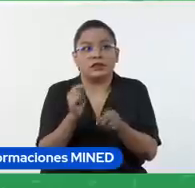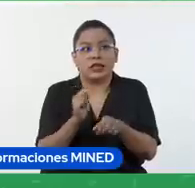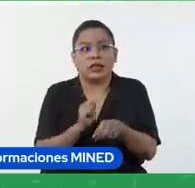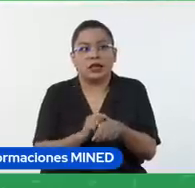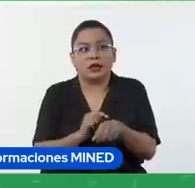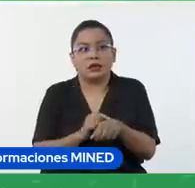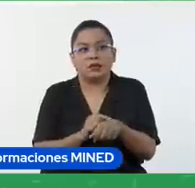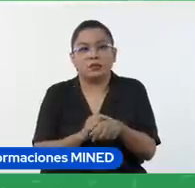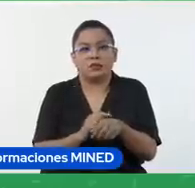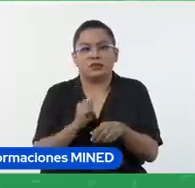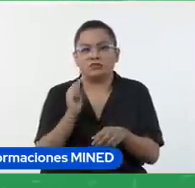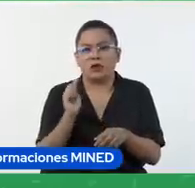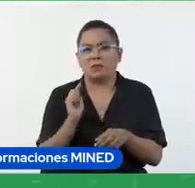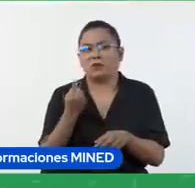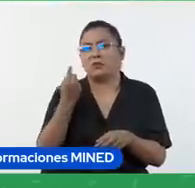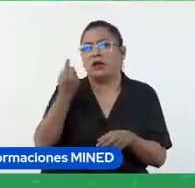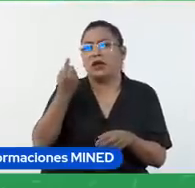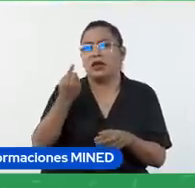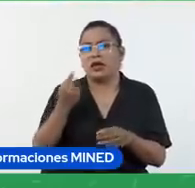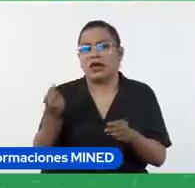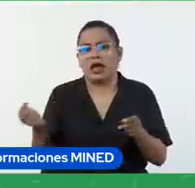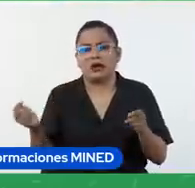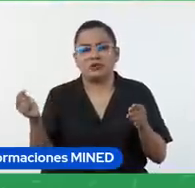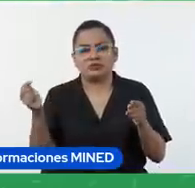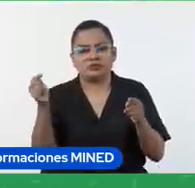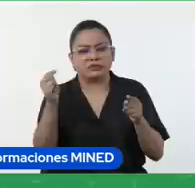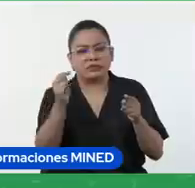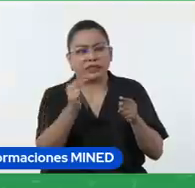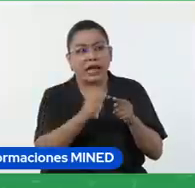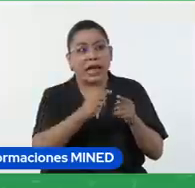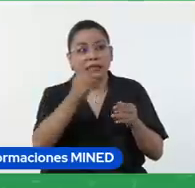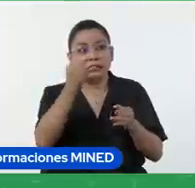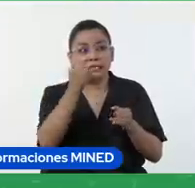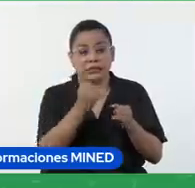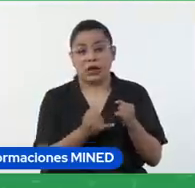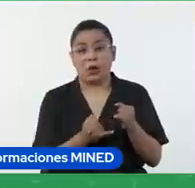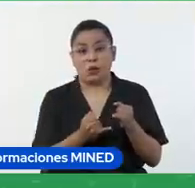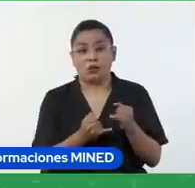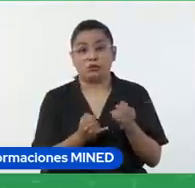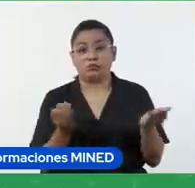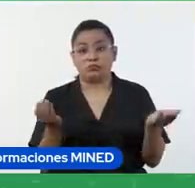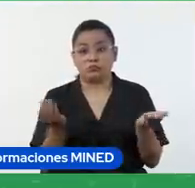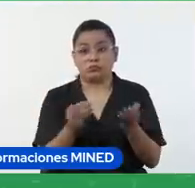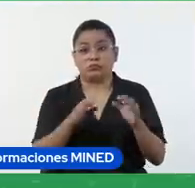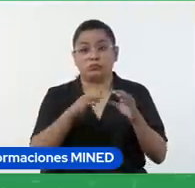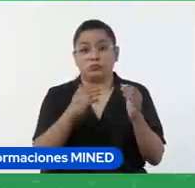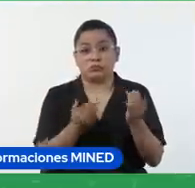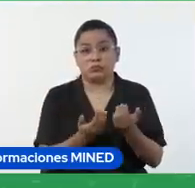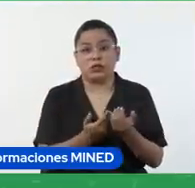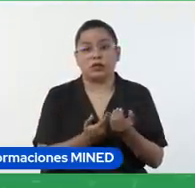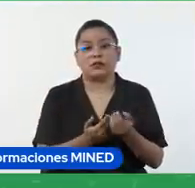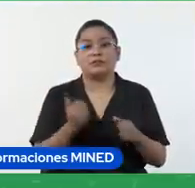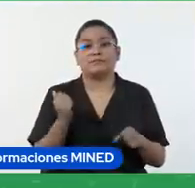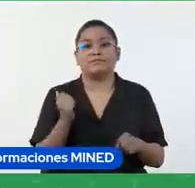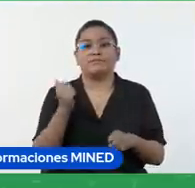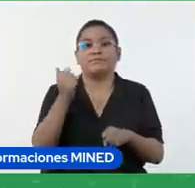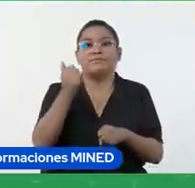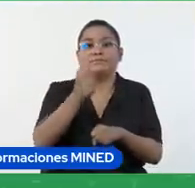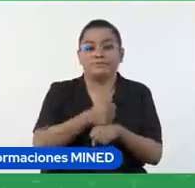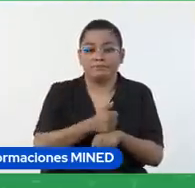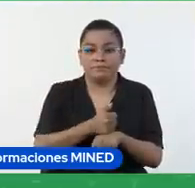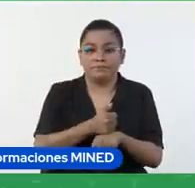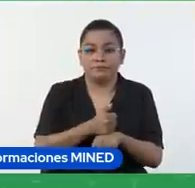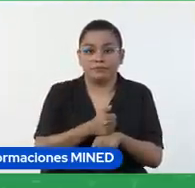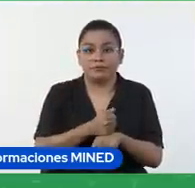primera evidencia hasta el último trabajo que hicimos en clases definir la pauta o rúbrica de evaluación